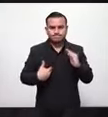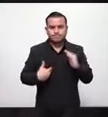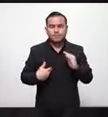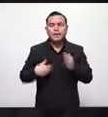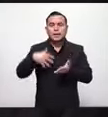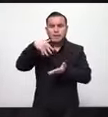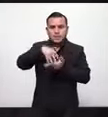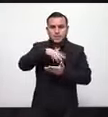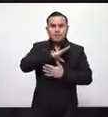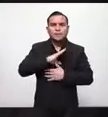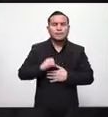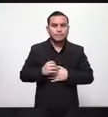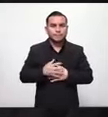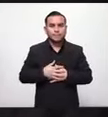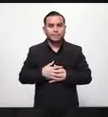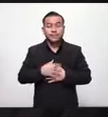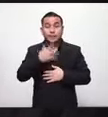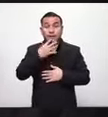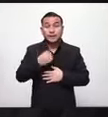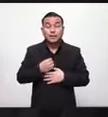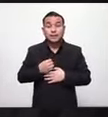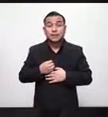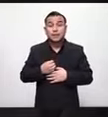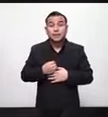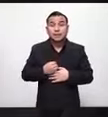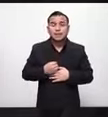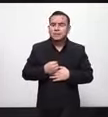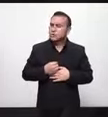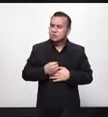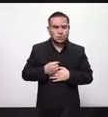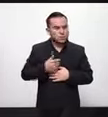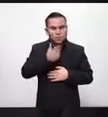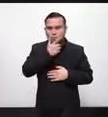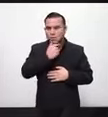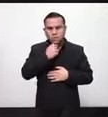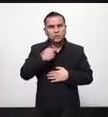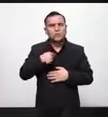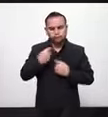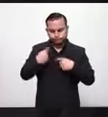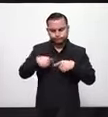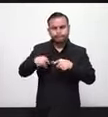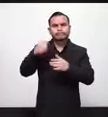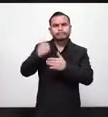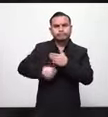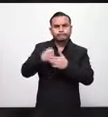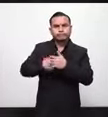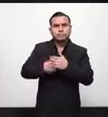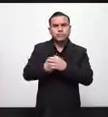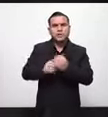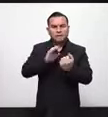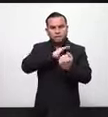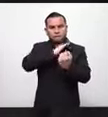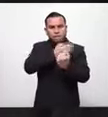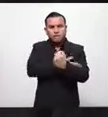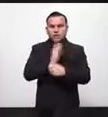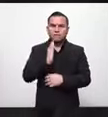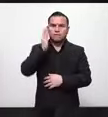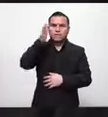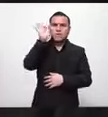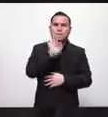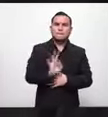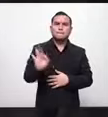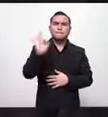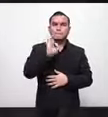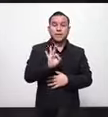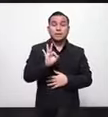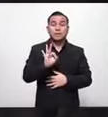país y no lo lo no lo duden que aquí estamos para para algún día tener más músculo más fuerza y